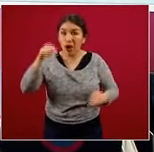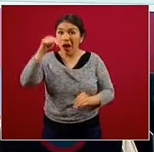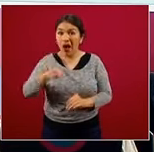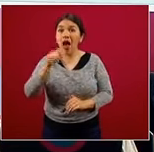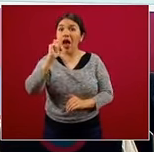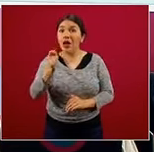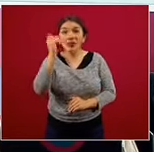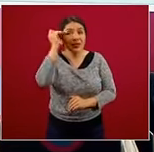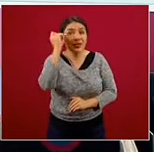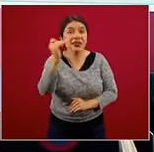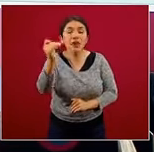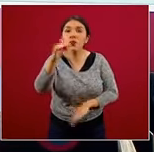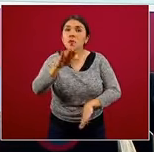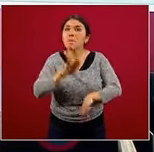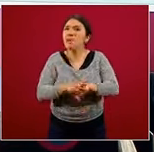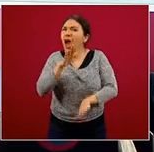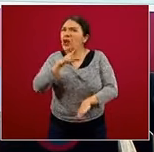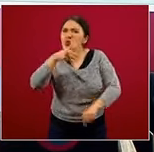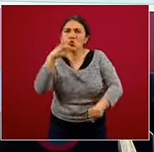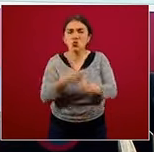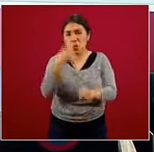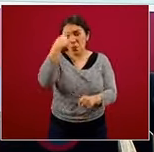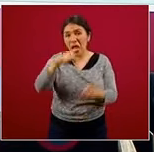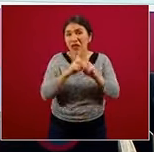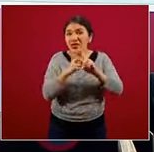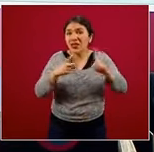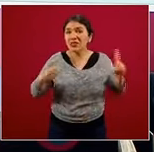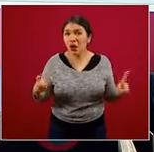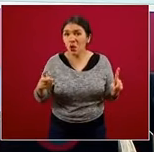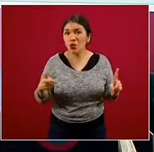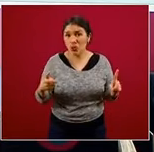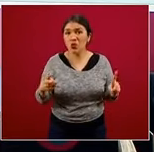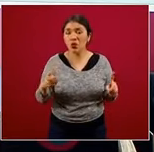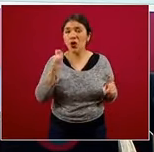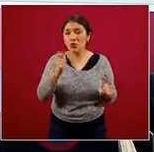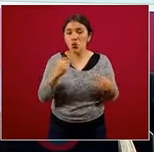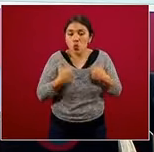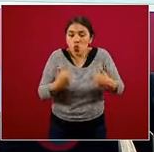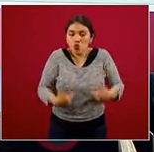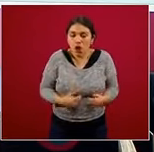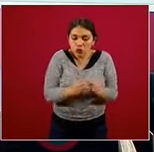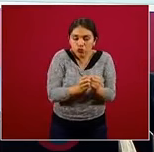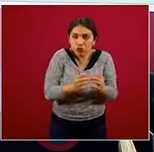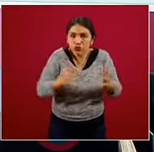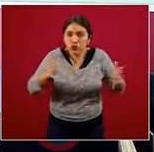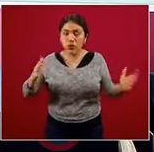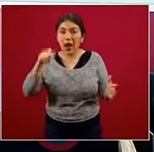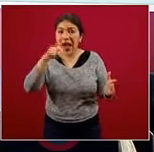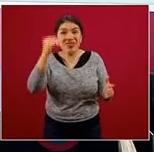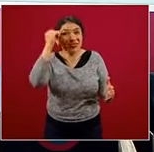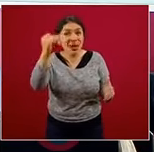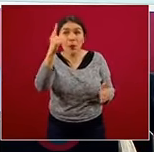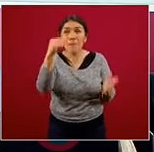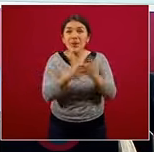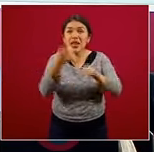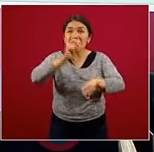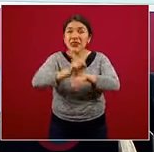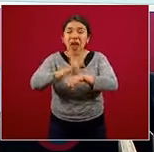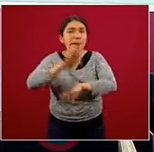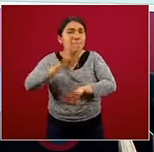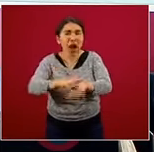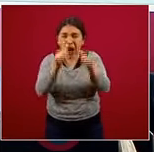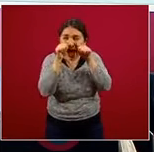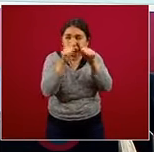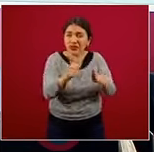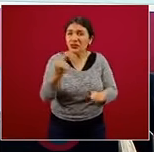el periodo crítico de desarrollo del humano. Es el periodo donde más debemos